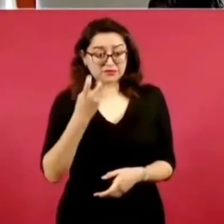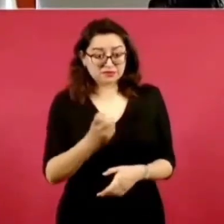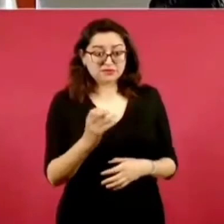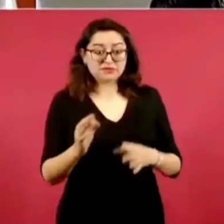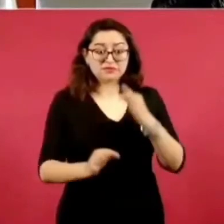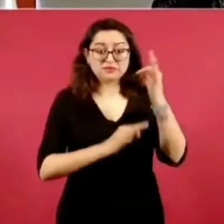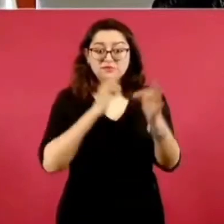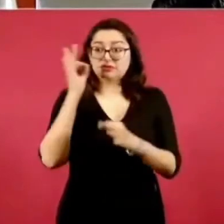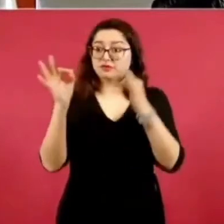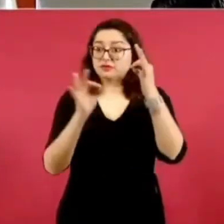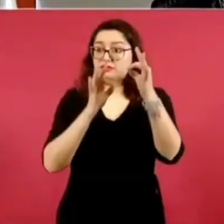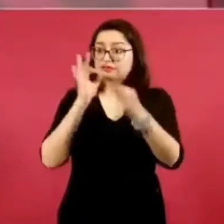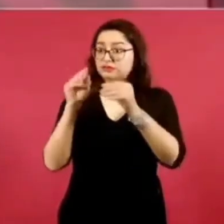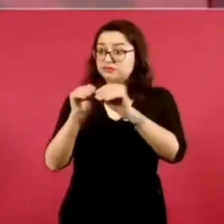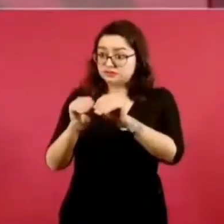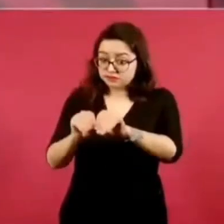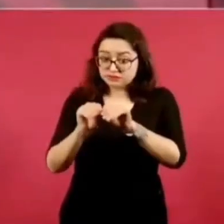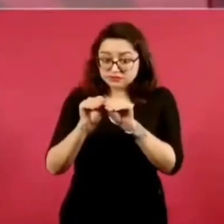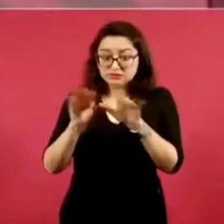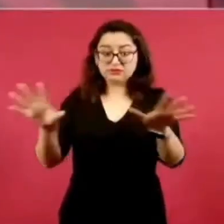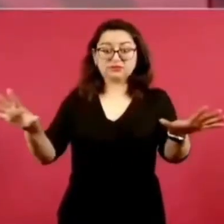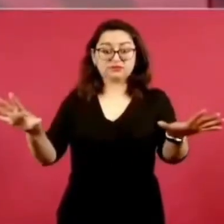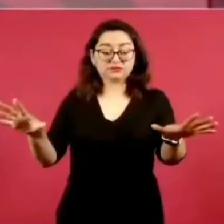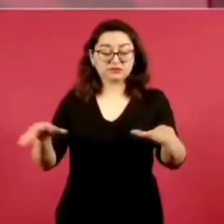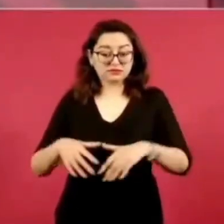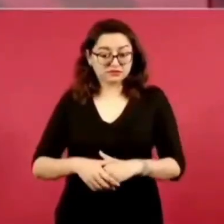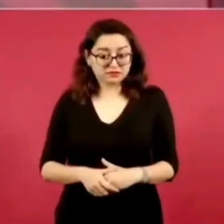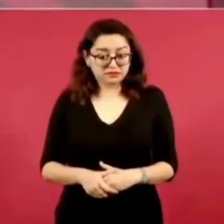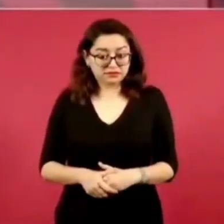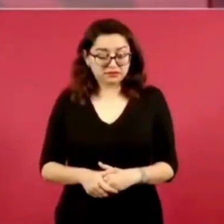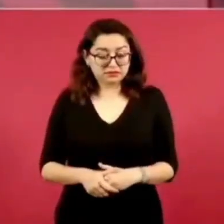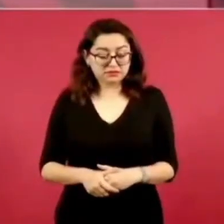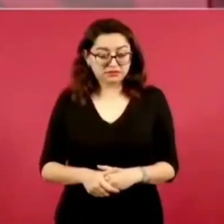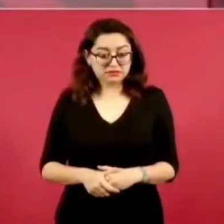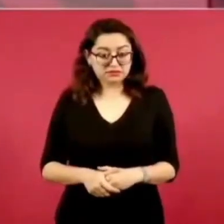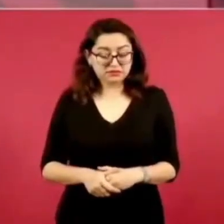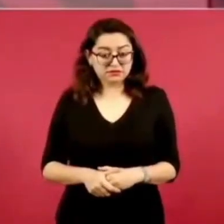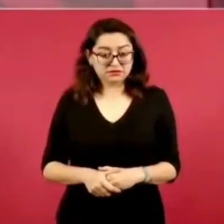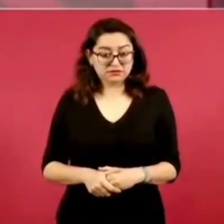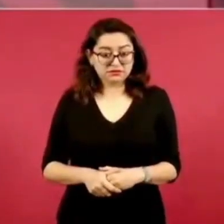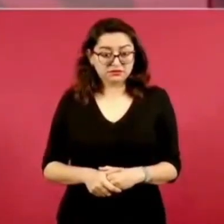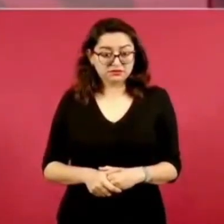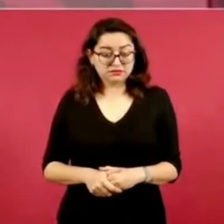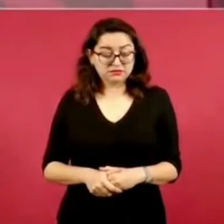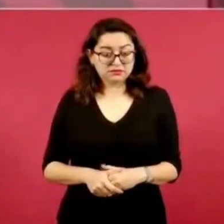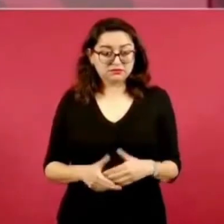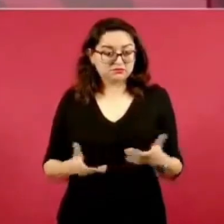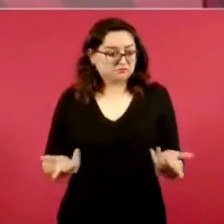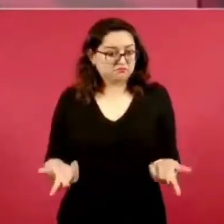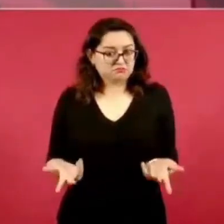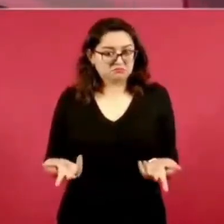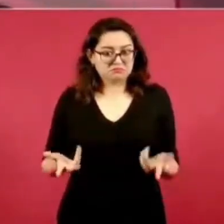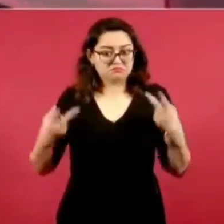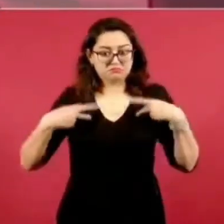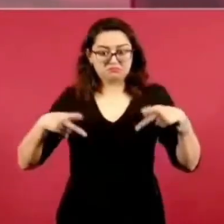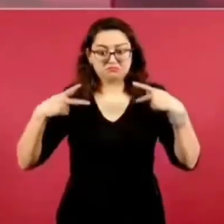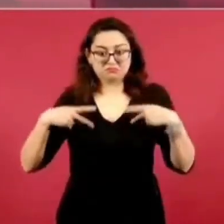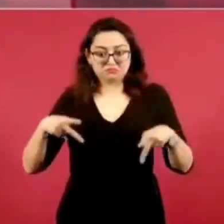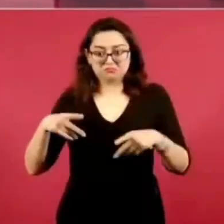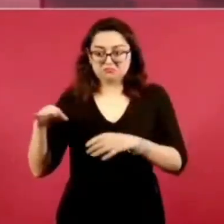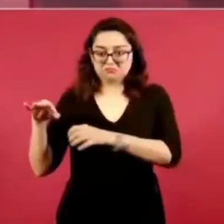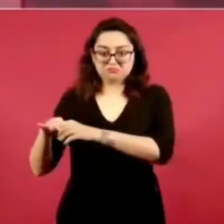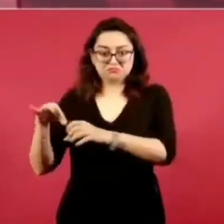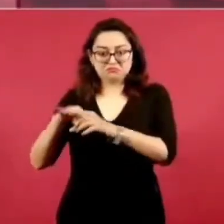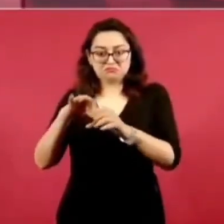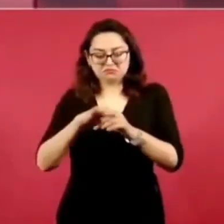la elección de los jueces, magistrados, ministros, va a salir gente a decir,